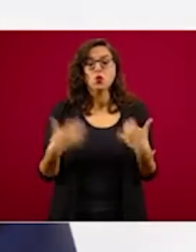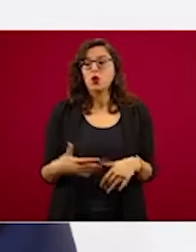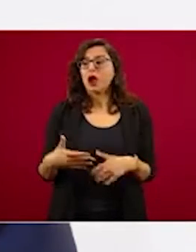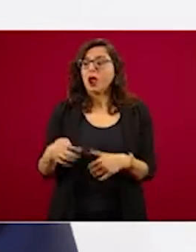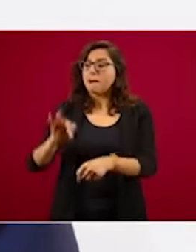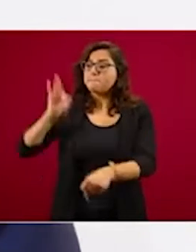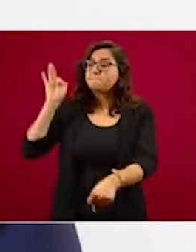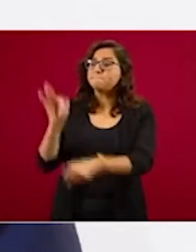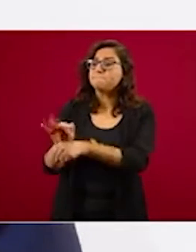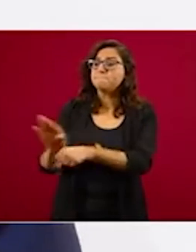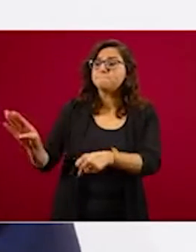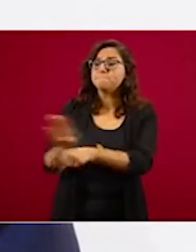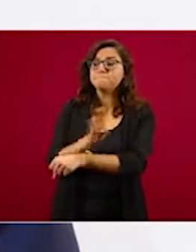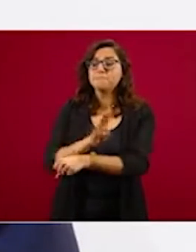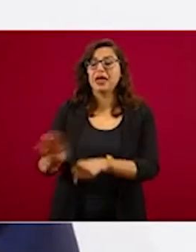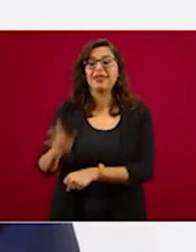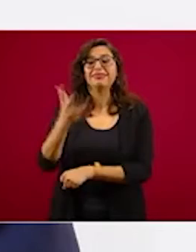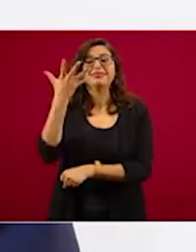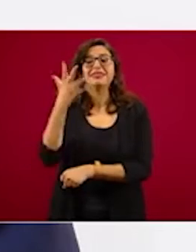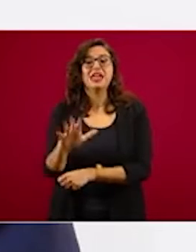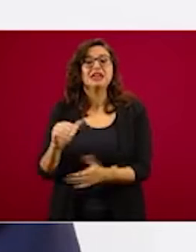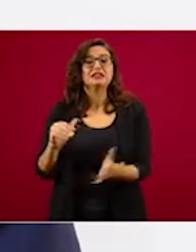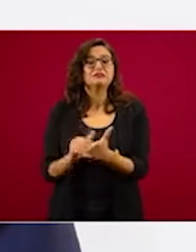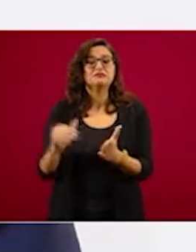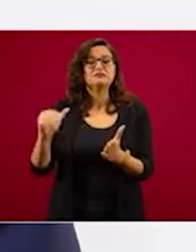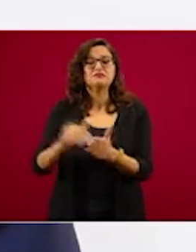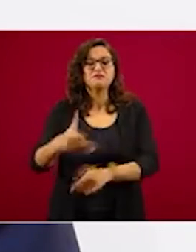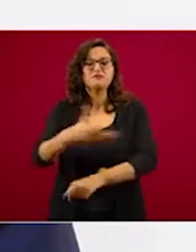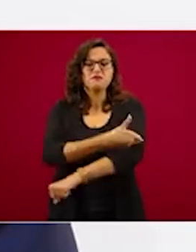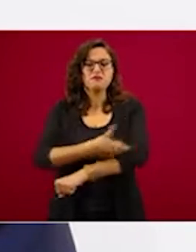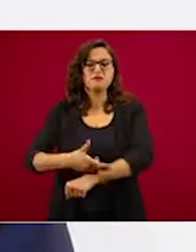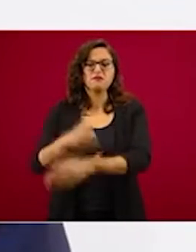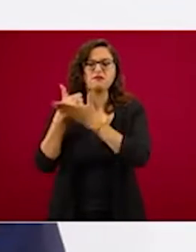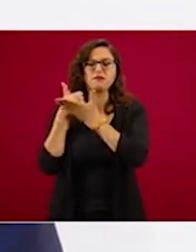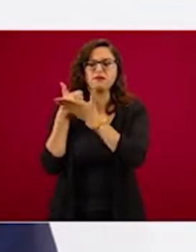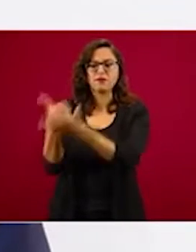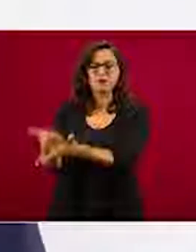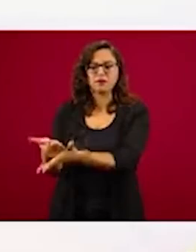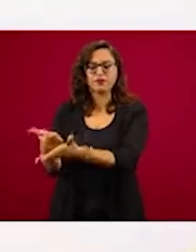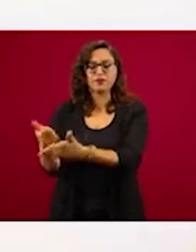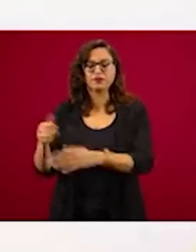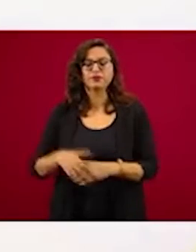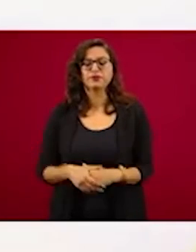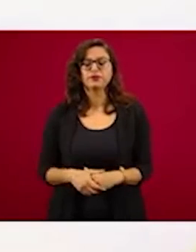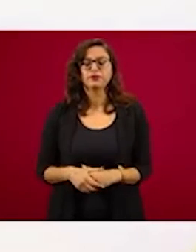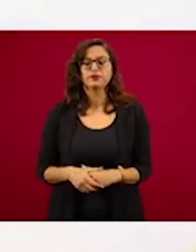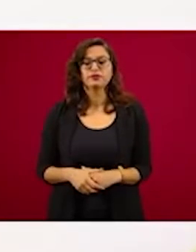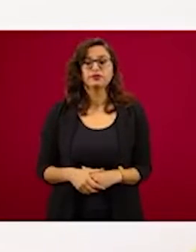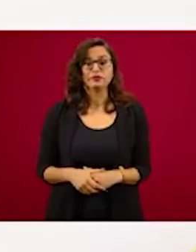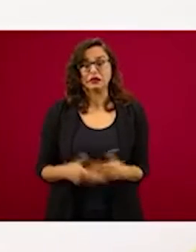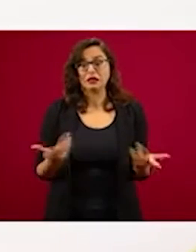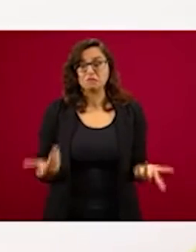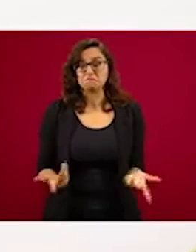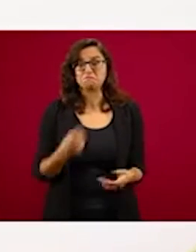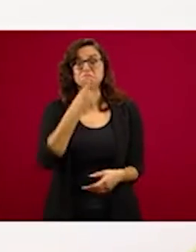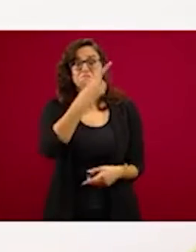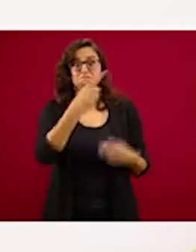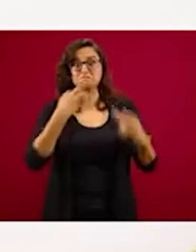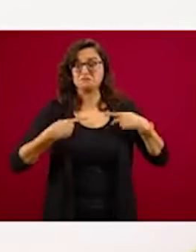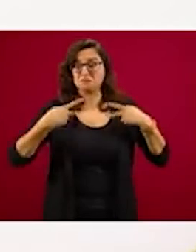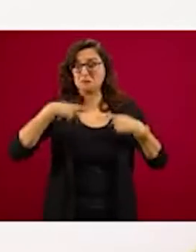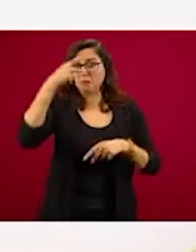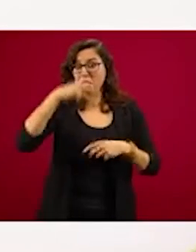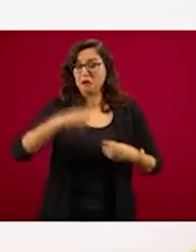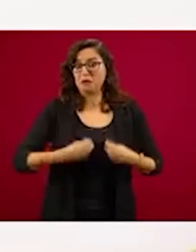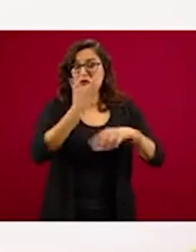10 millones de familias, con el aumento de las remesas que envían nuestros paisanos